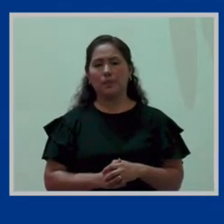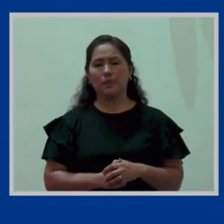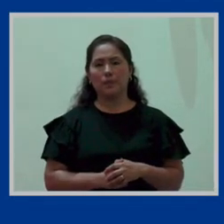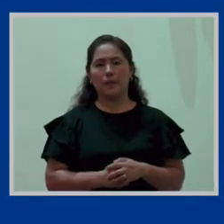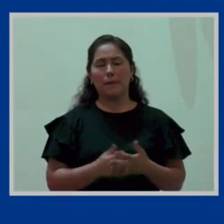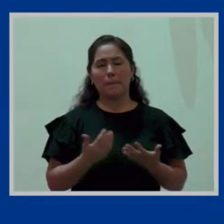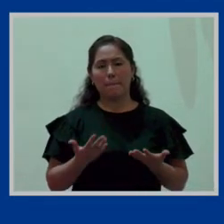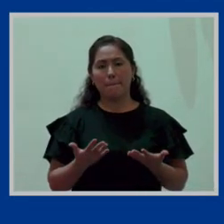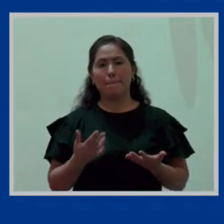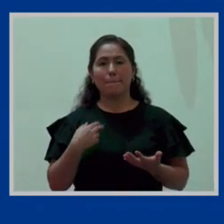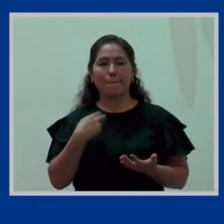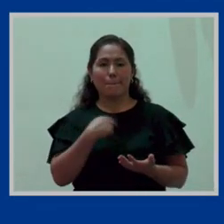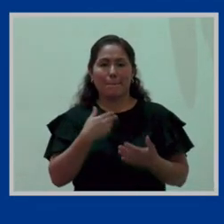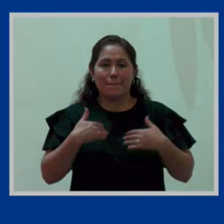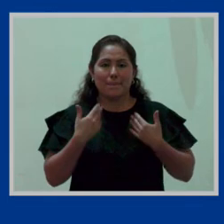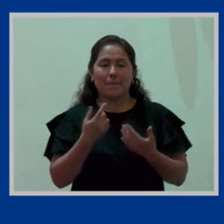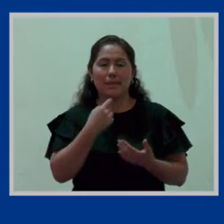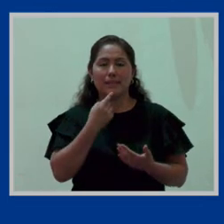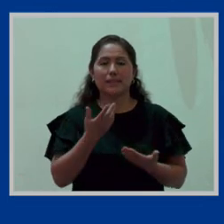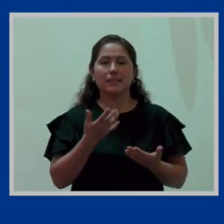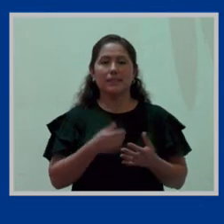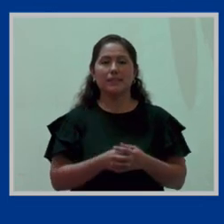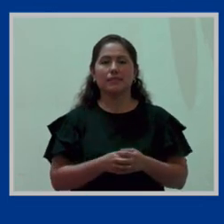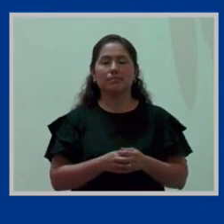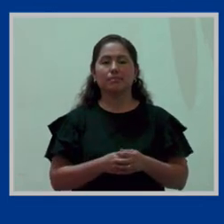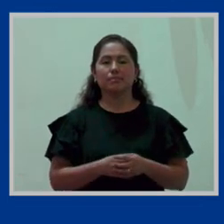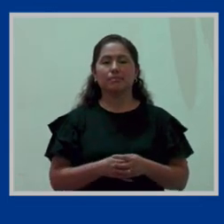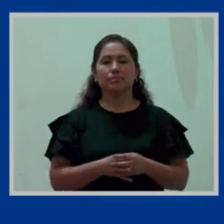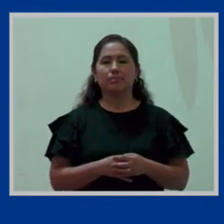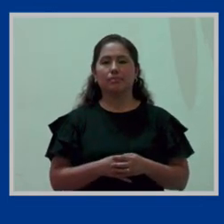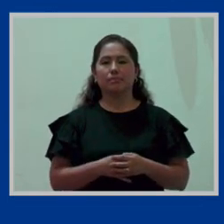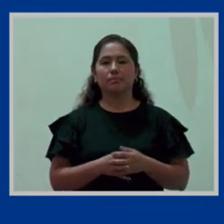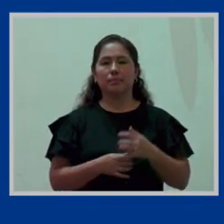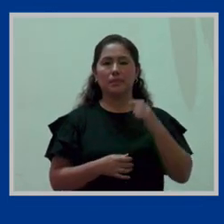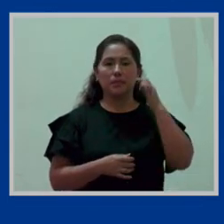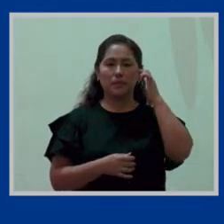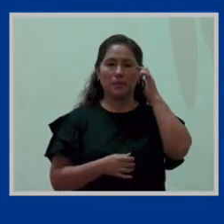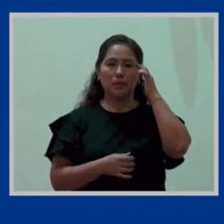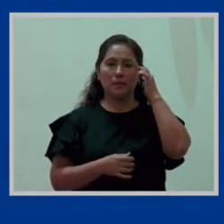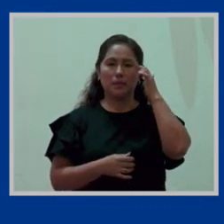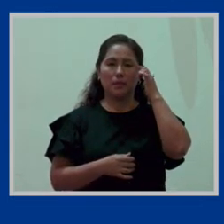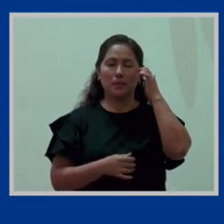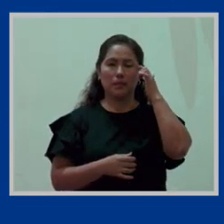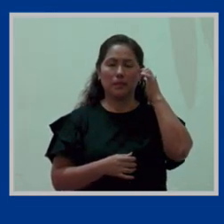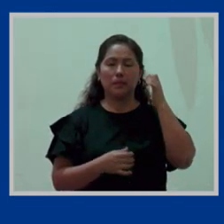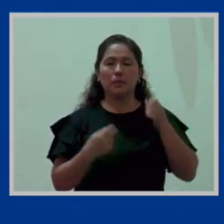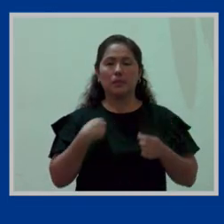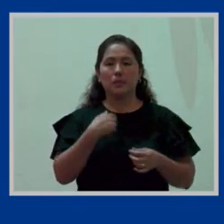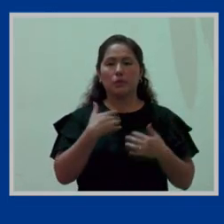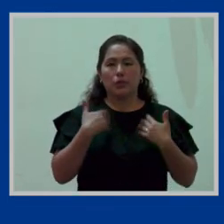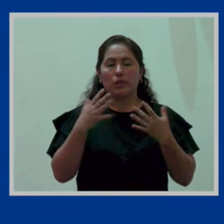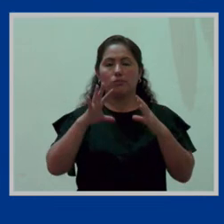Entonces, podemos decir que, en principio, nosotros podemos resumir